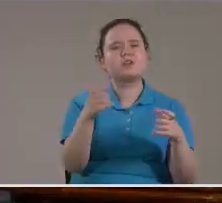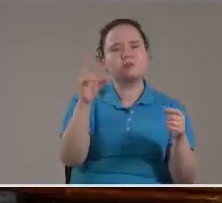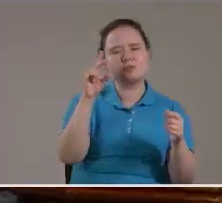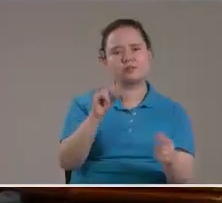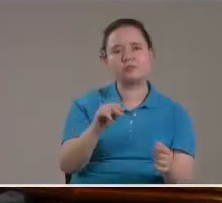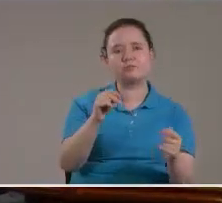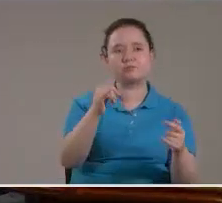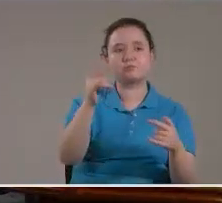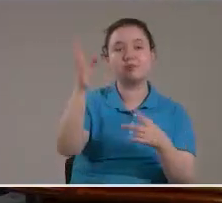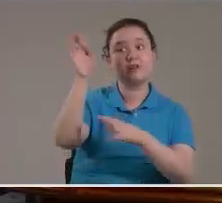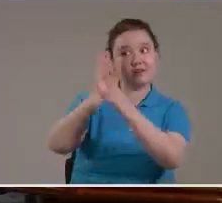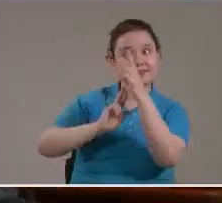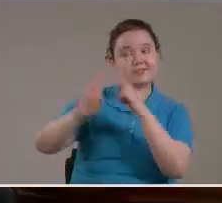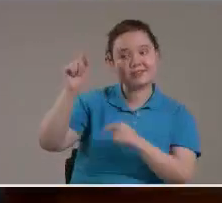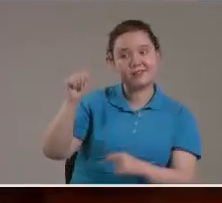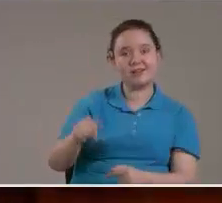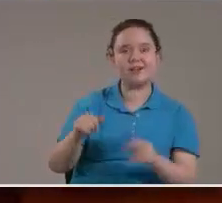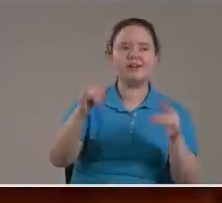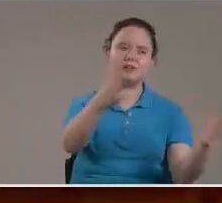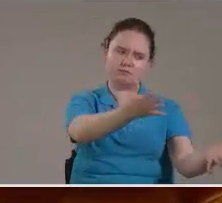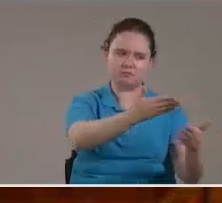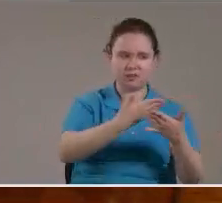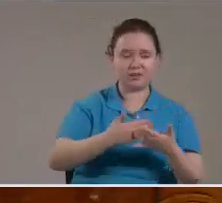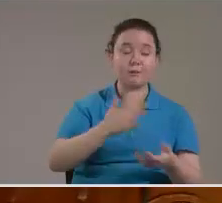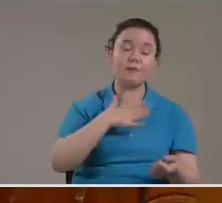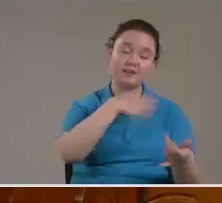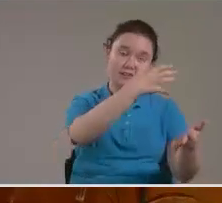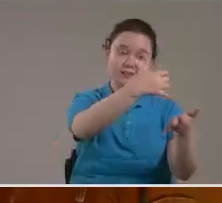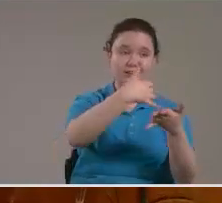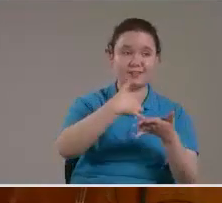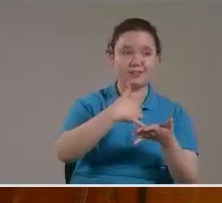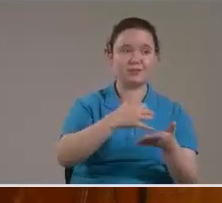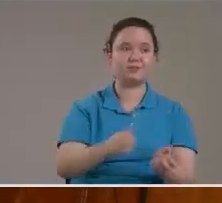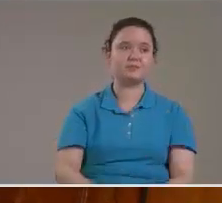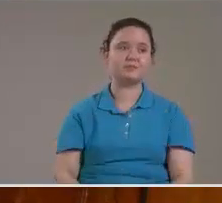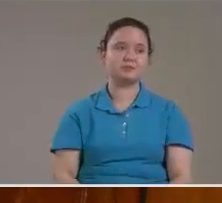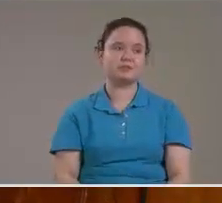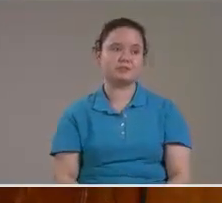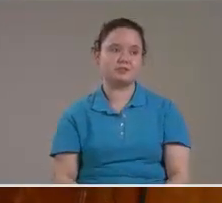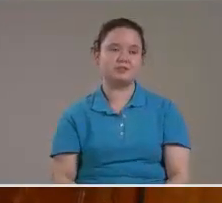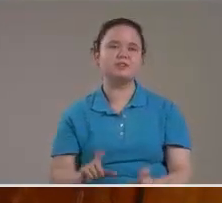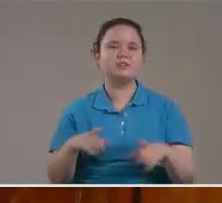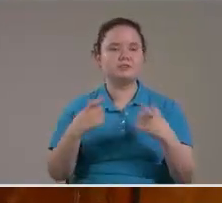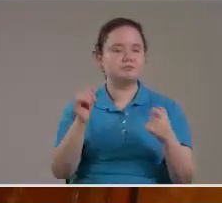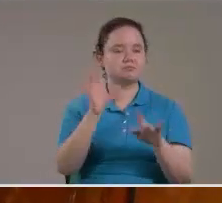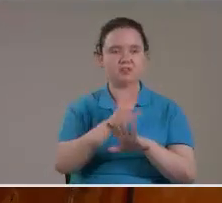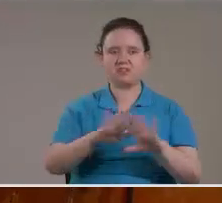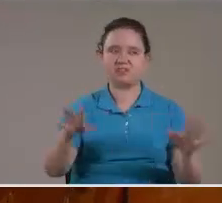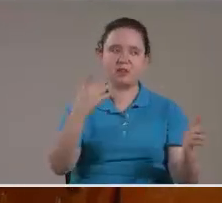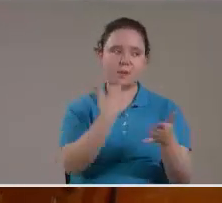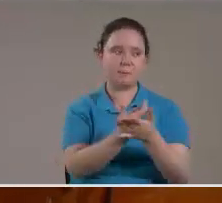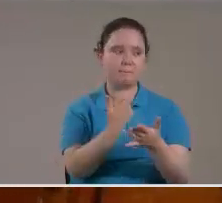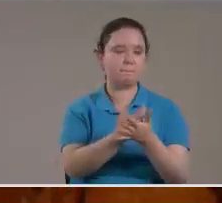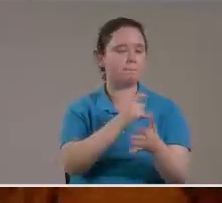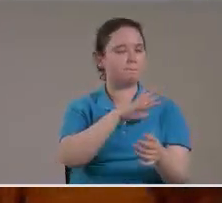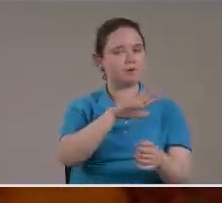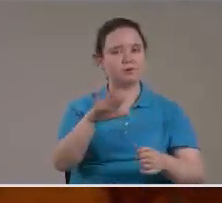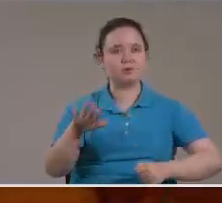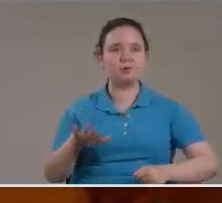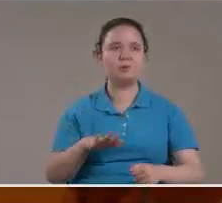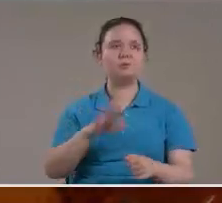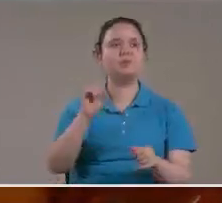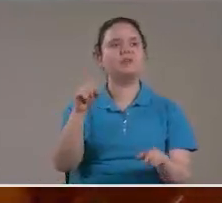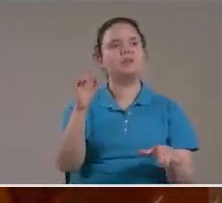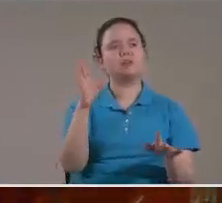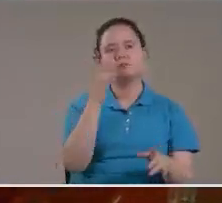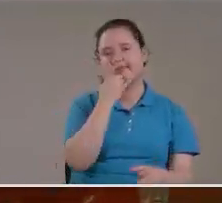reclamar Su premio? ¿Cómo me va a decir Alguien que ya No va a regresar Y ya pagó todo Y hermano Discúlpeme Pero